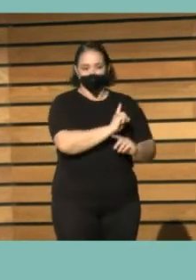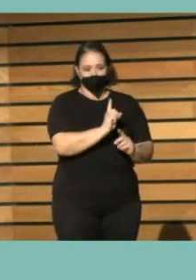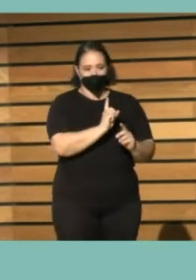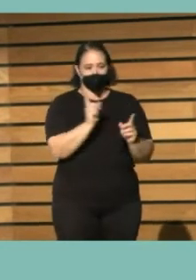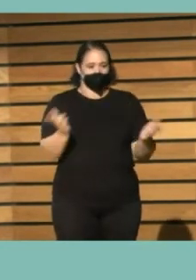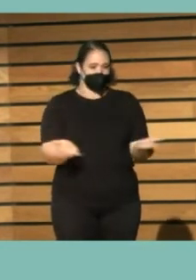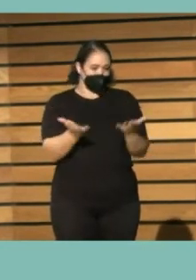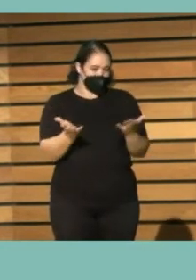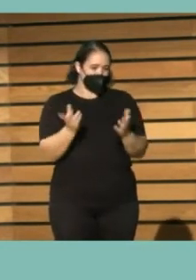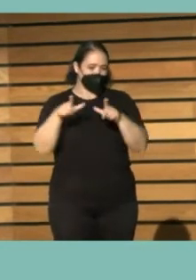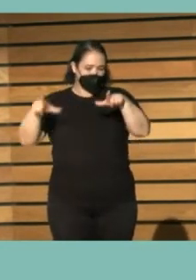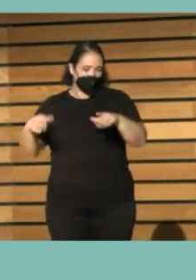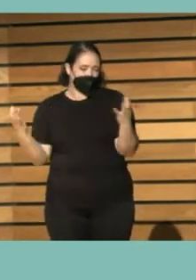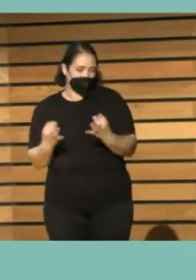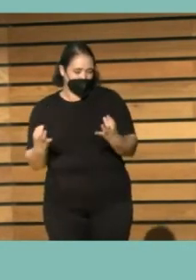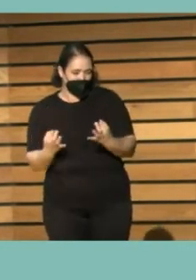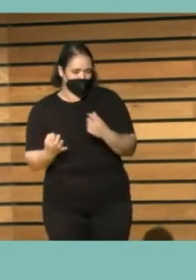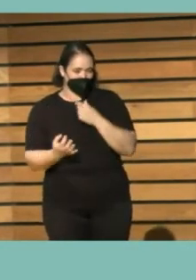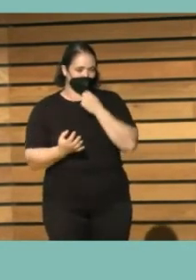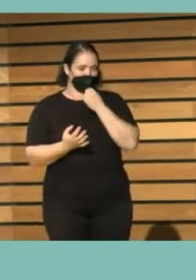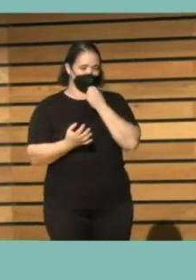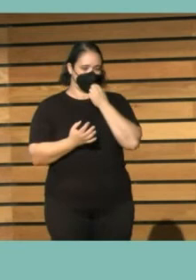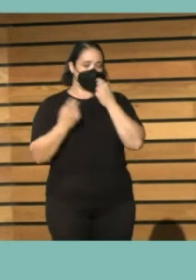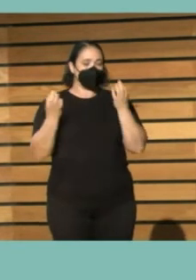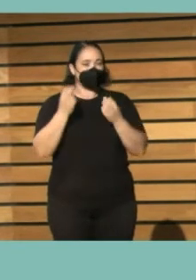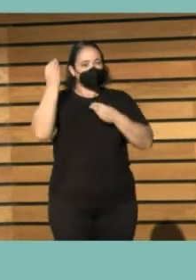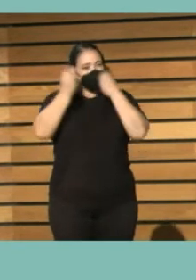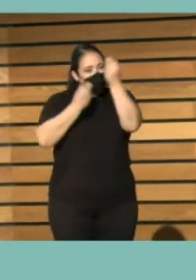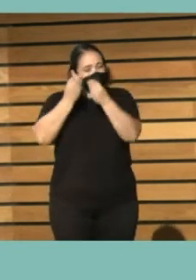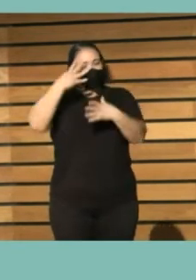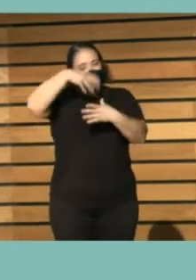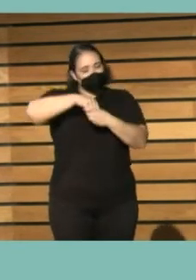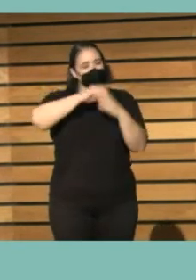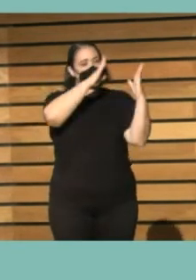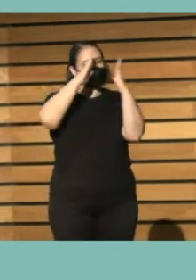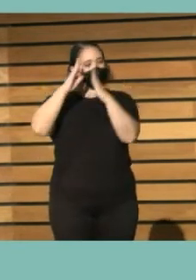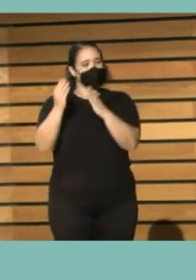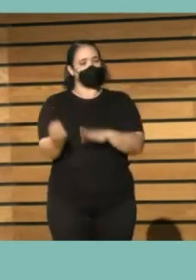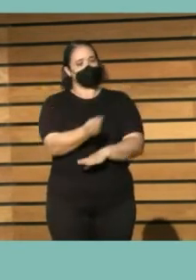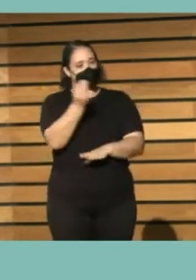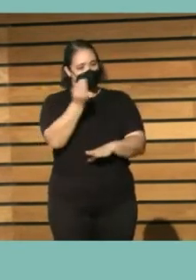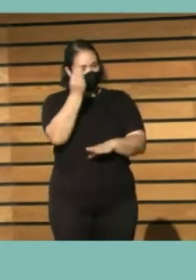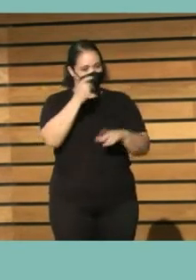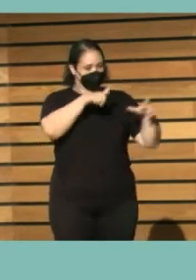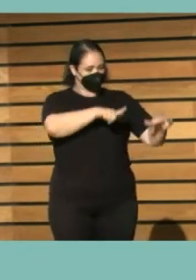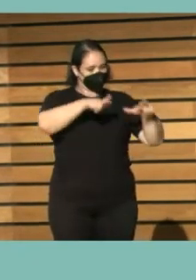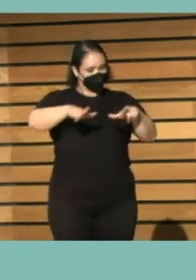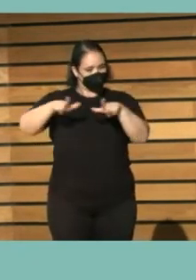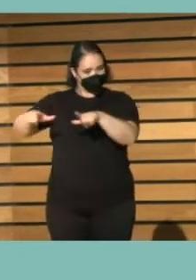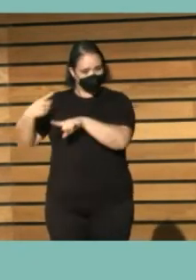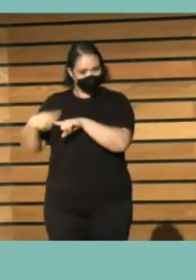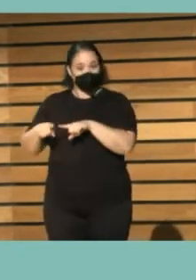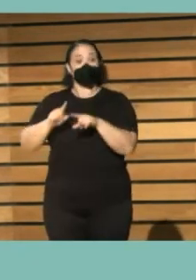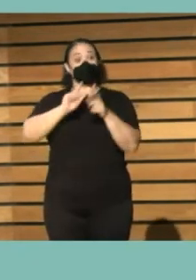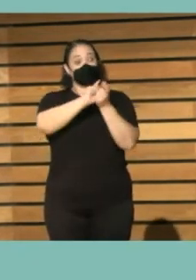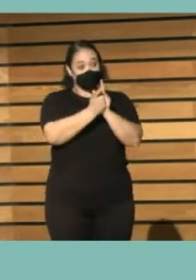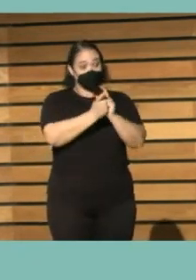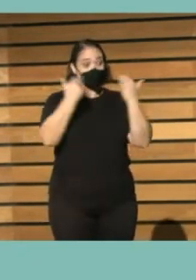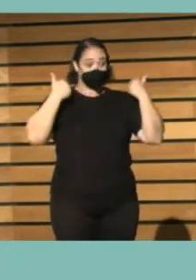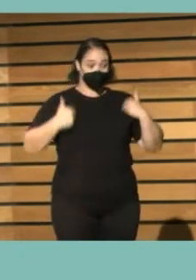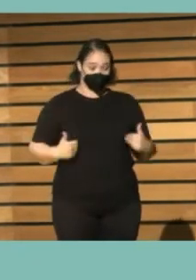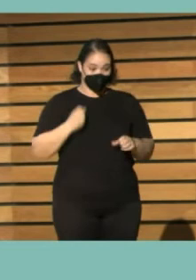en el hall obviamente no es así tenemos que replantear también el cambio en el personal y